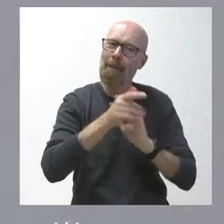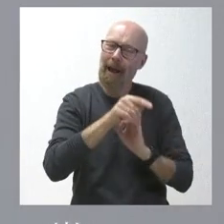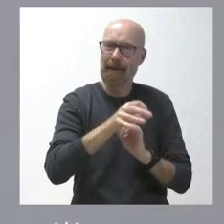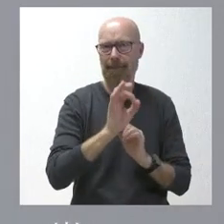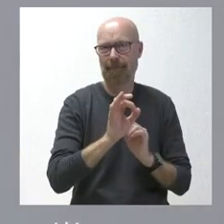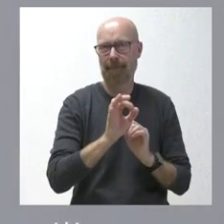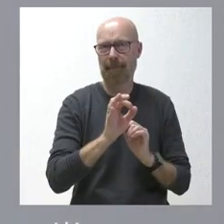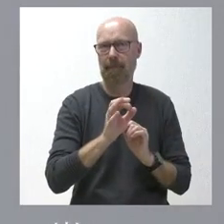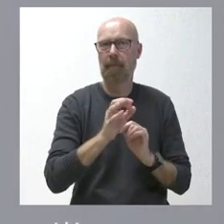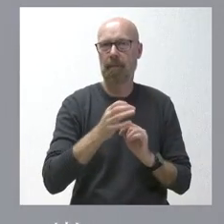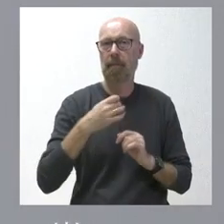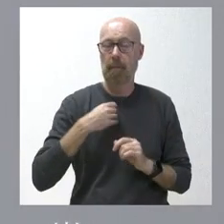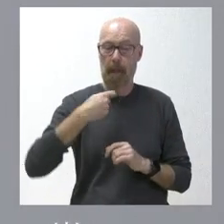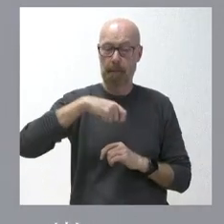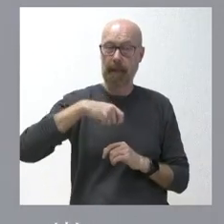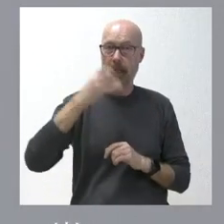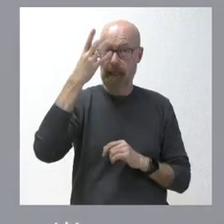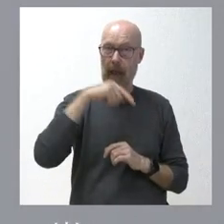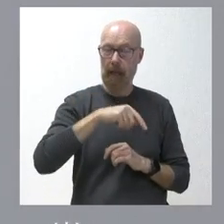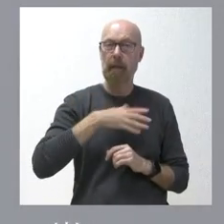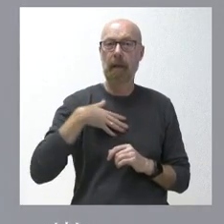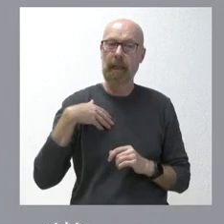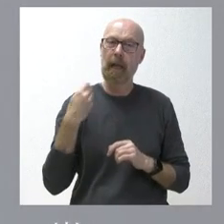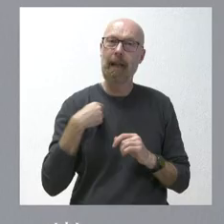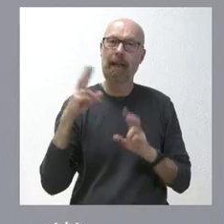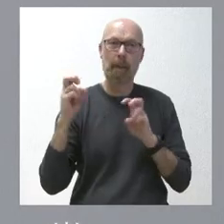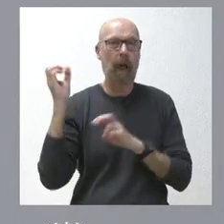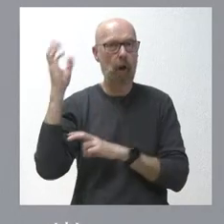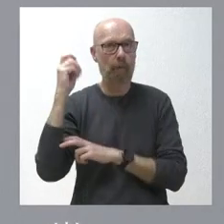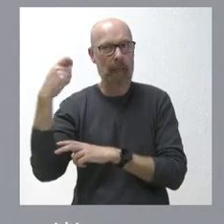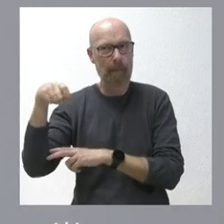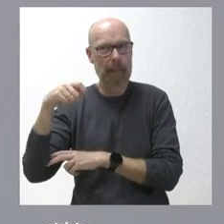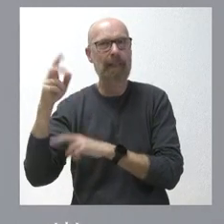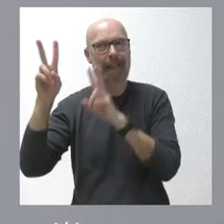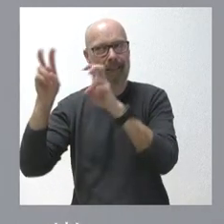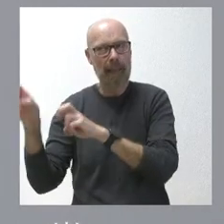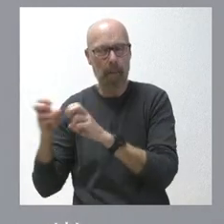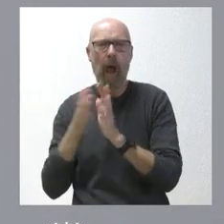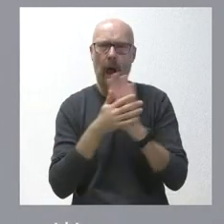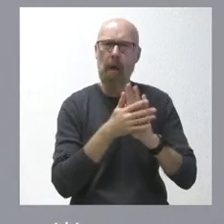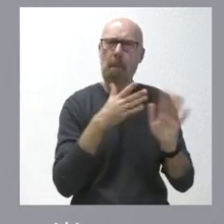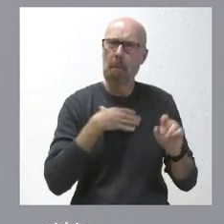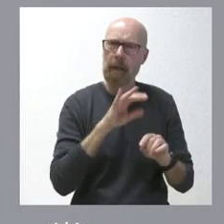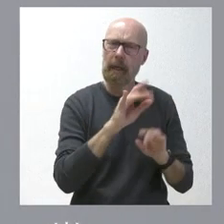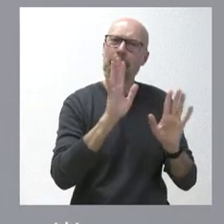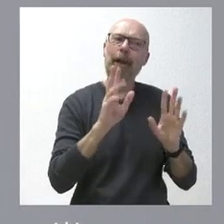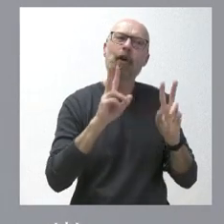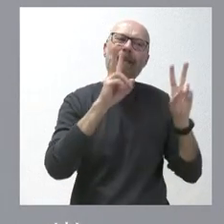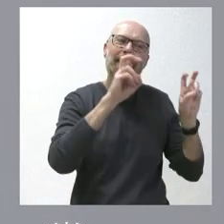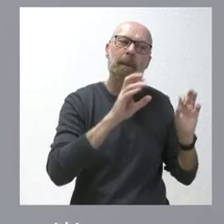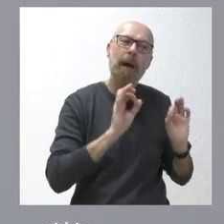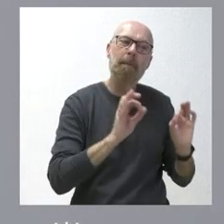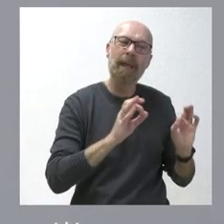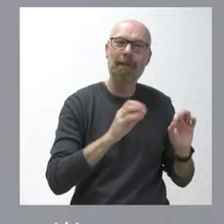se hable también de los temas que hemos planteado en la conferencia de presidentes, pero que hay cuestiones específicas de Castilla y León, muy particularmente cuestiones